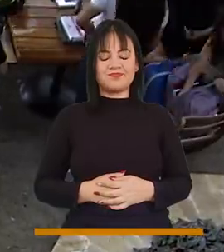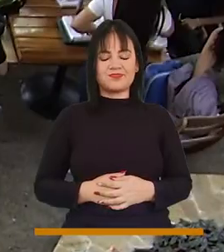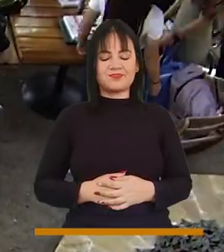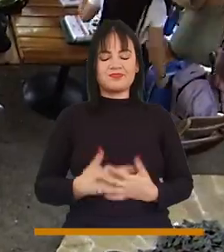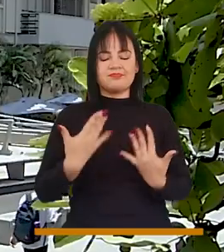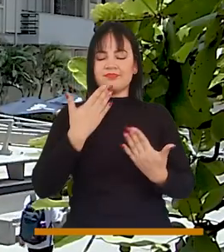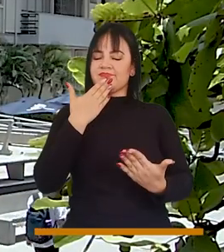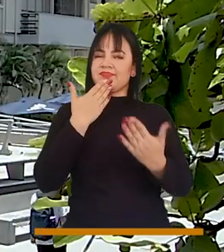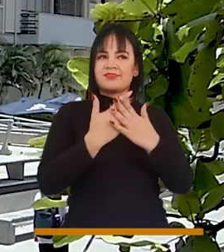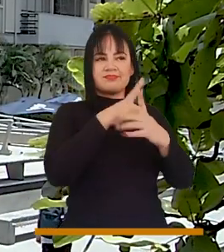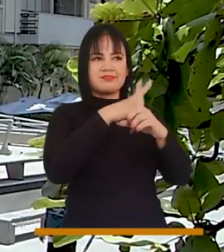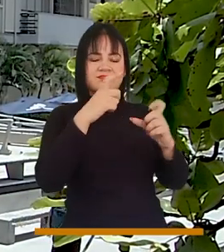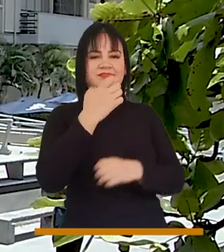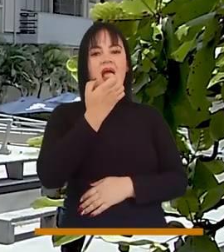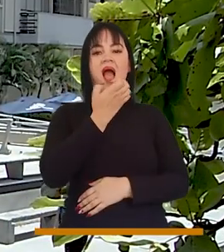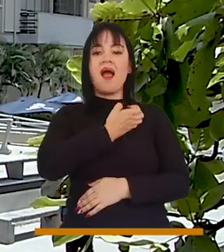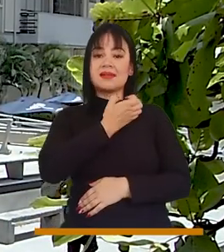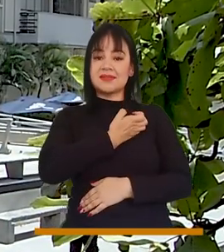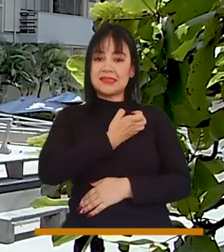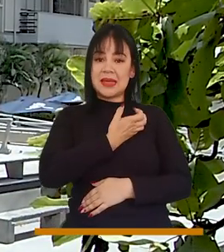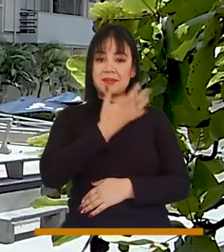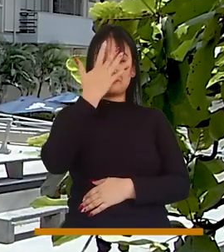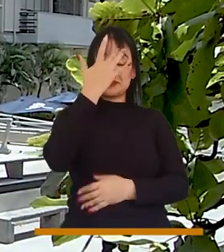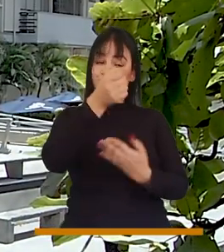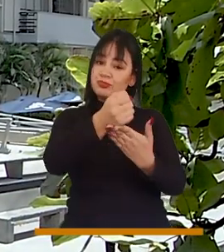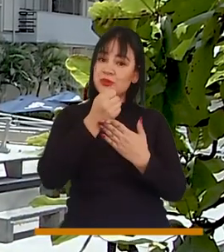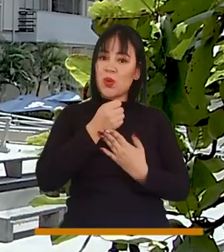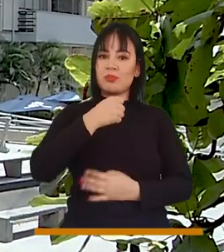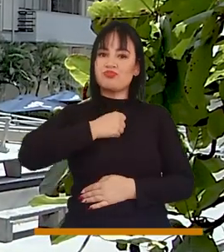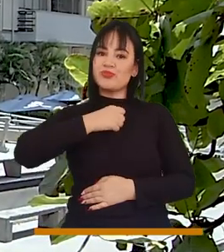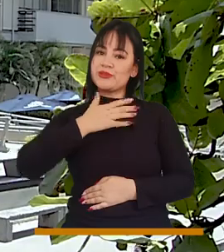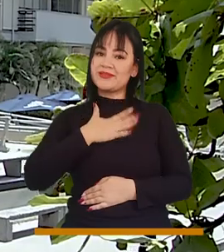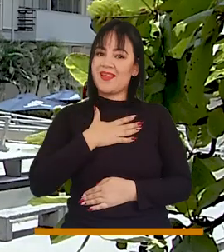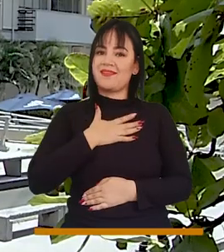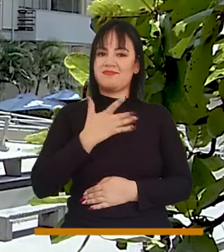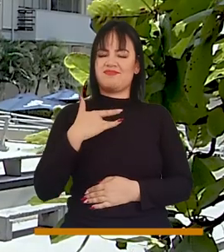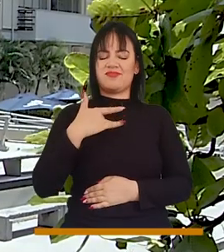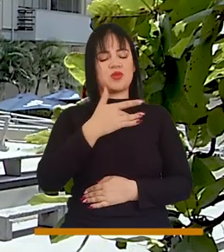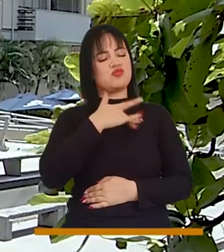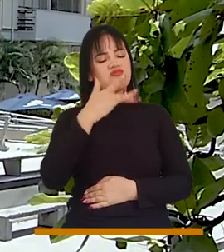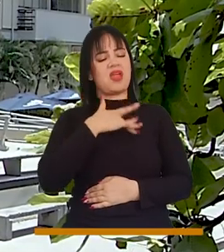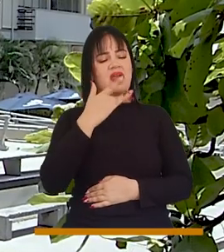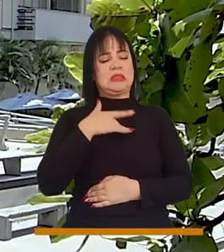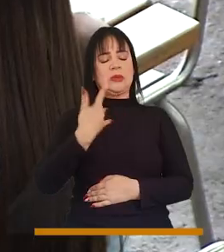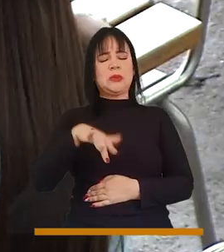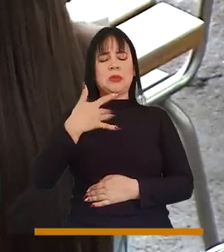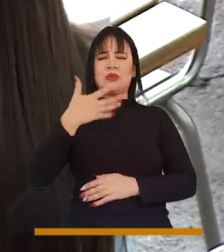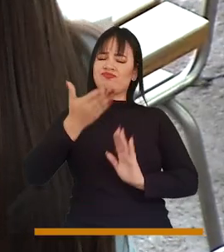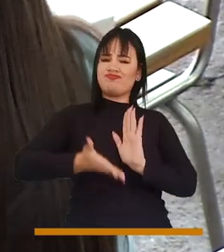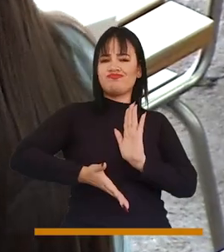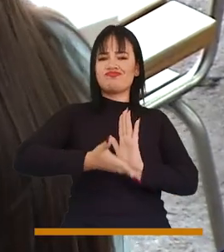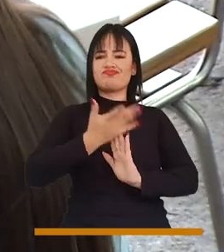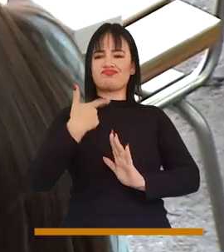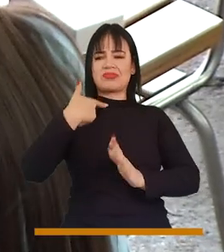Me siento muy agradecido con el ITM, la alcaldía, de que me brindan estas oportunidades y siento que es de lo